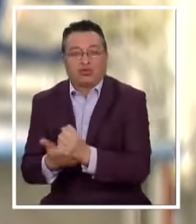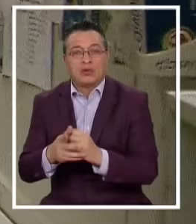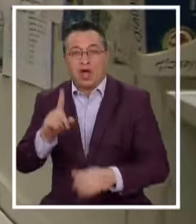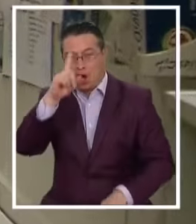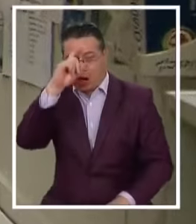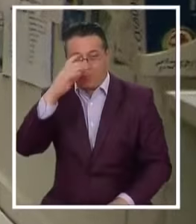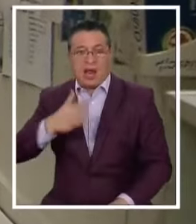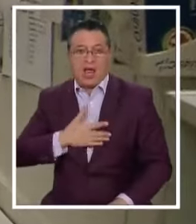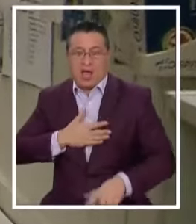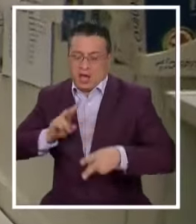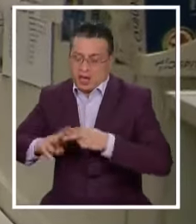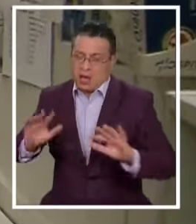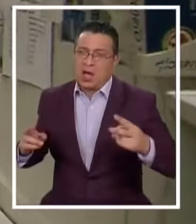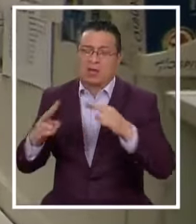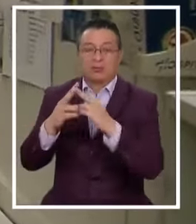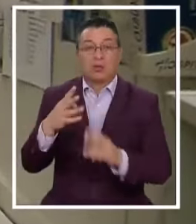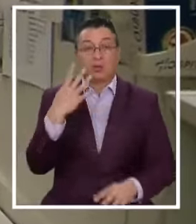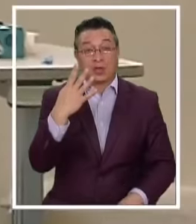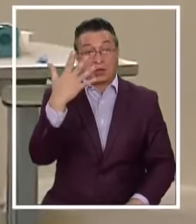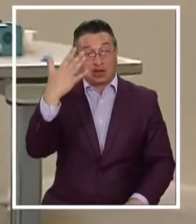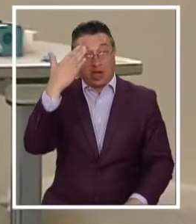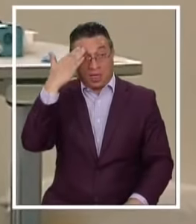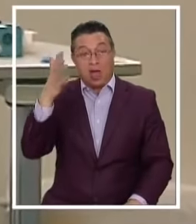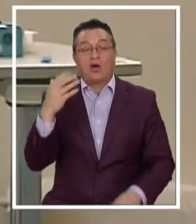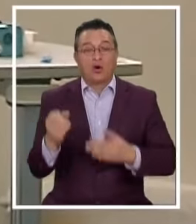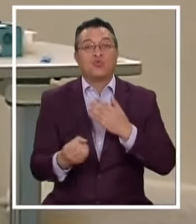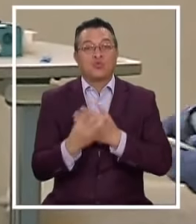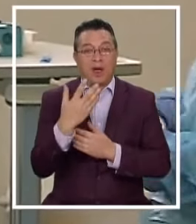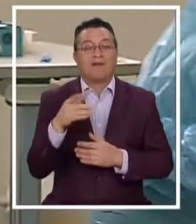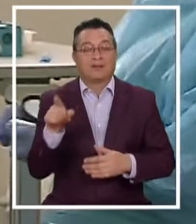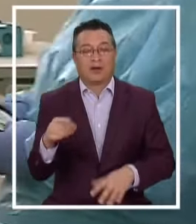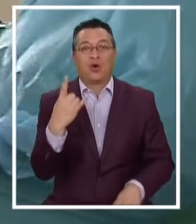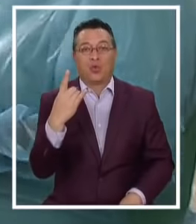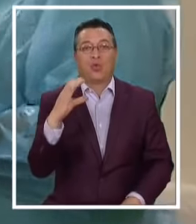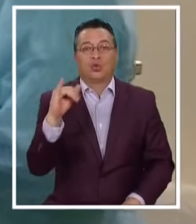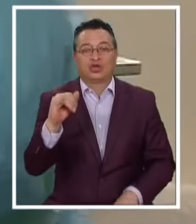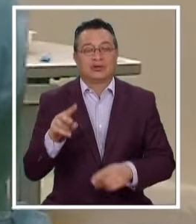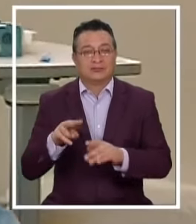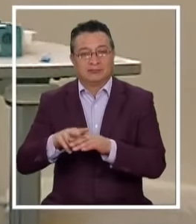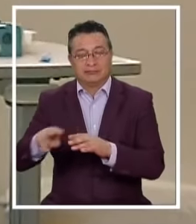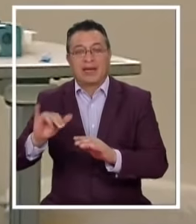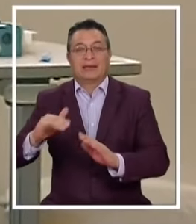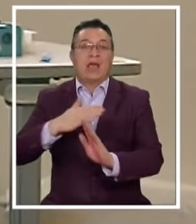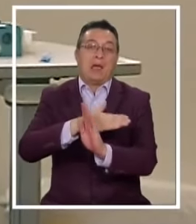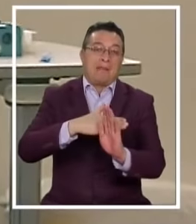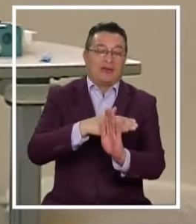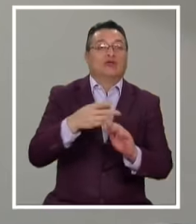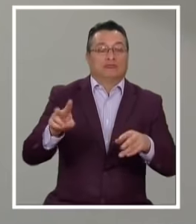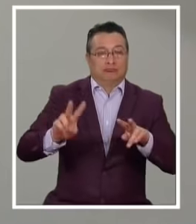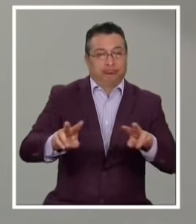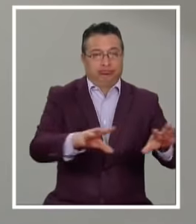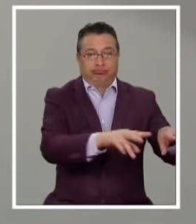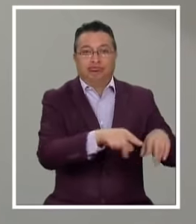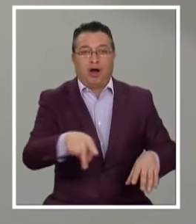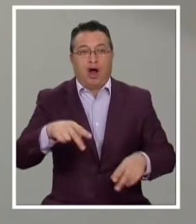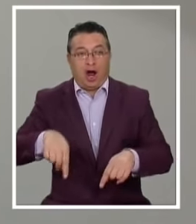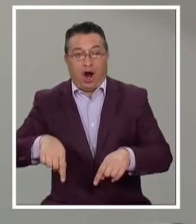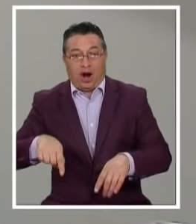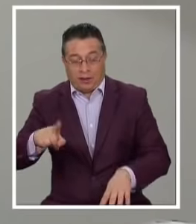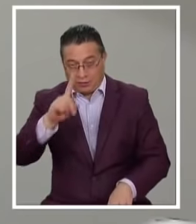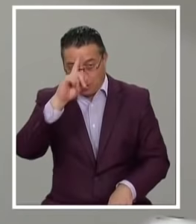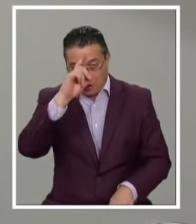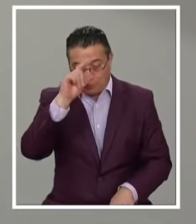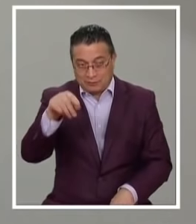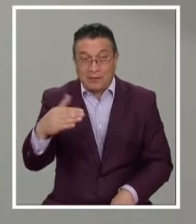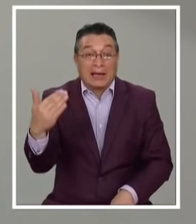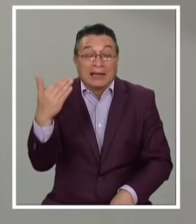nuestra casa En 45 días Se crearon Nuevas unidades De pacientes críticos E intermedios Ya que en estos momentos Este hospital